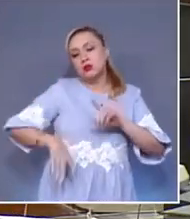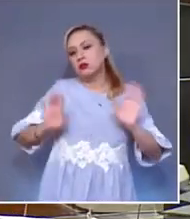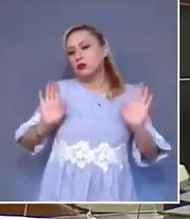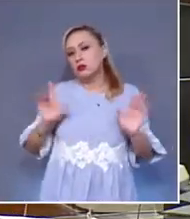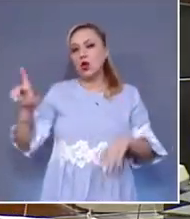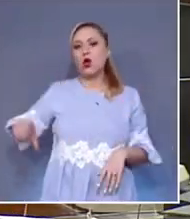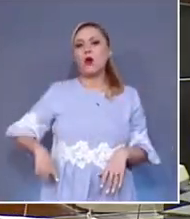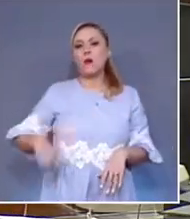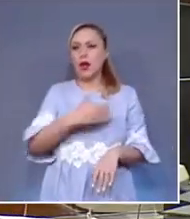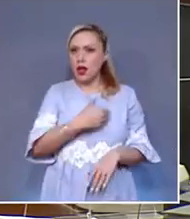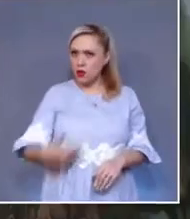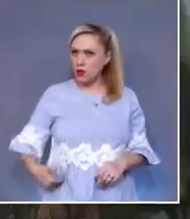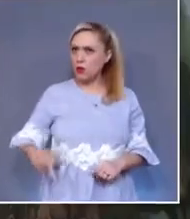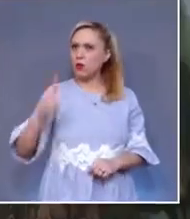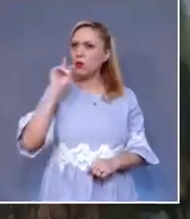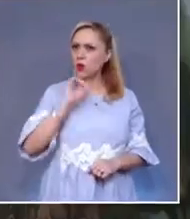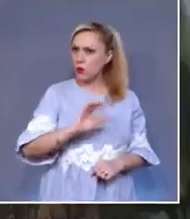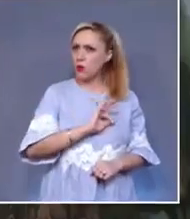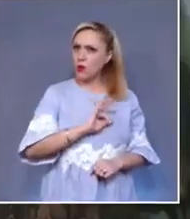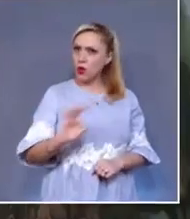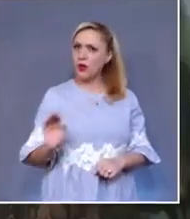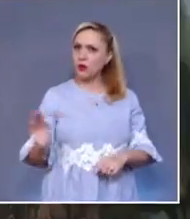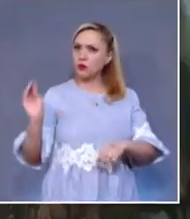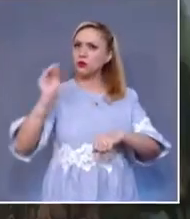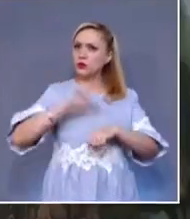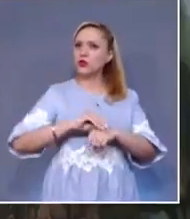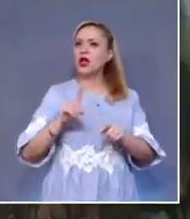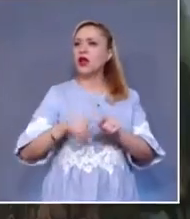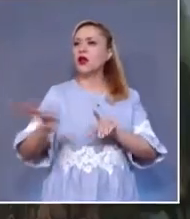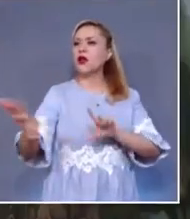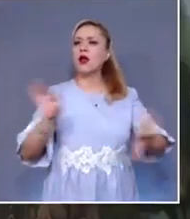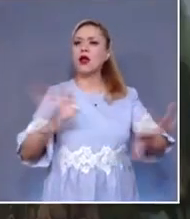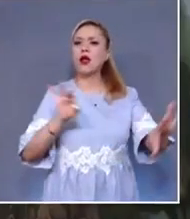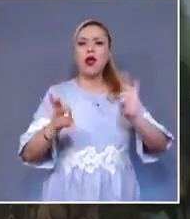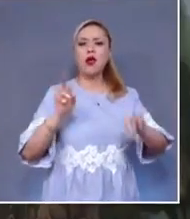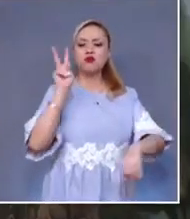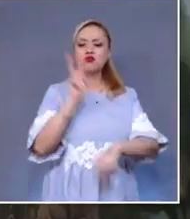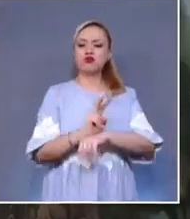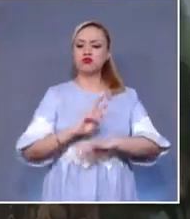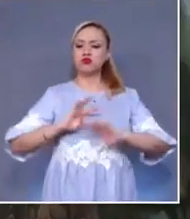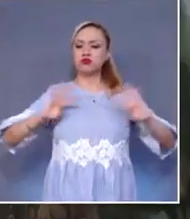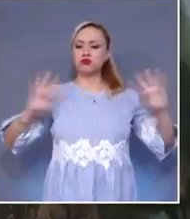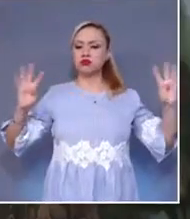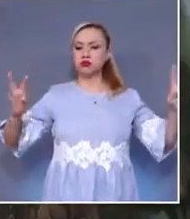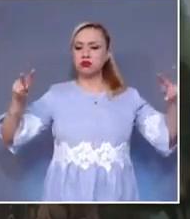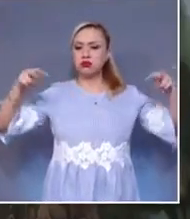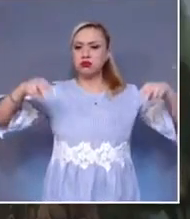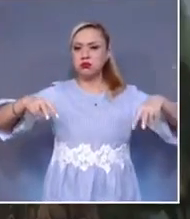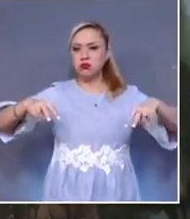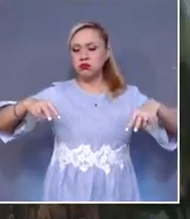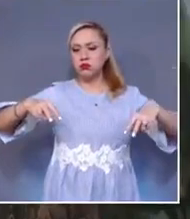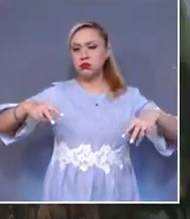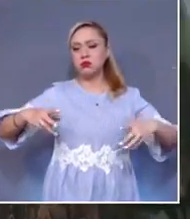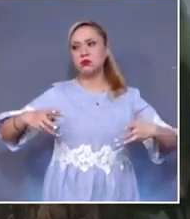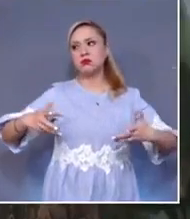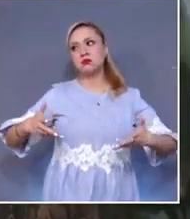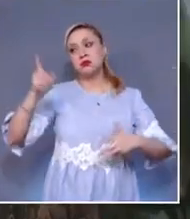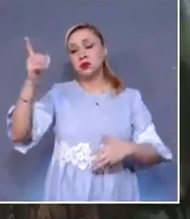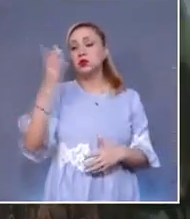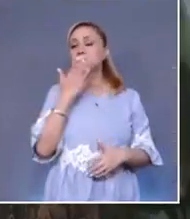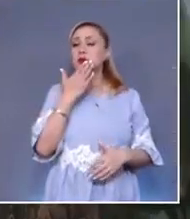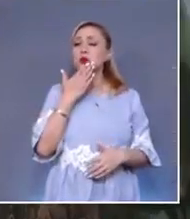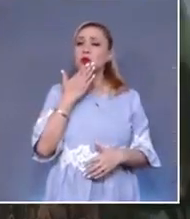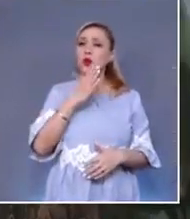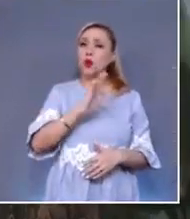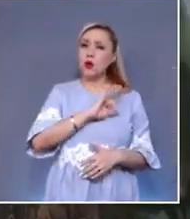el consejo. El Pleno determinó que el Poder Ejecutivo del Estado de Sonora está facultado para la instalación de